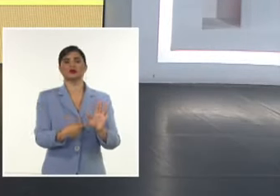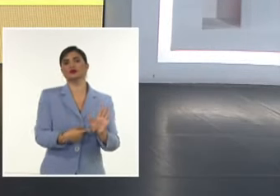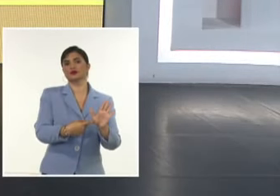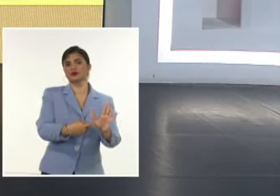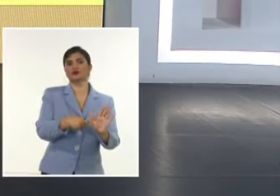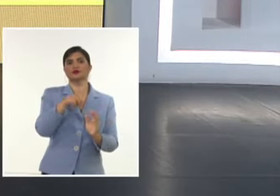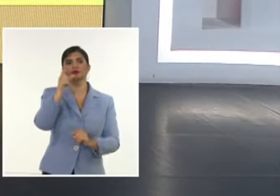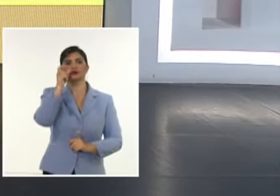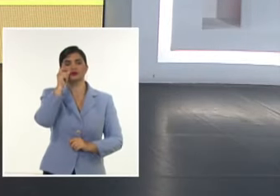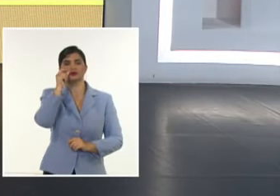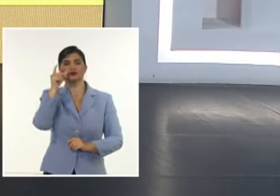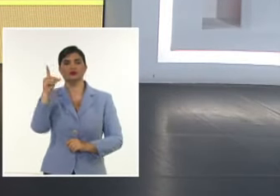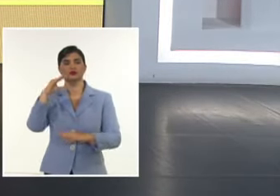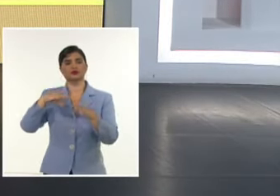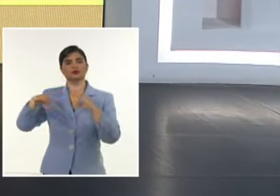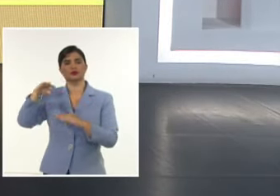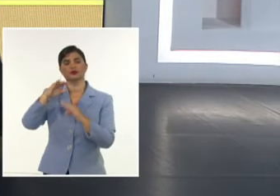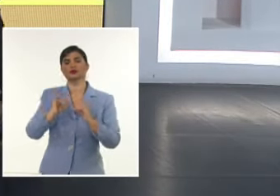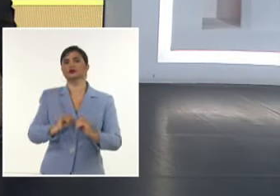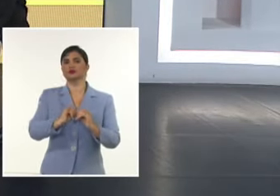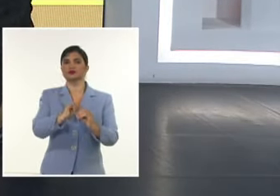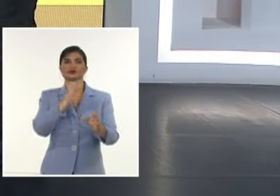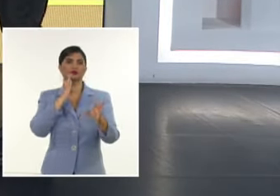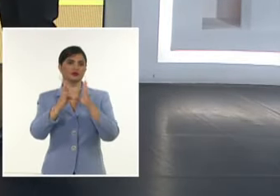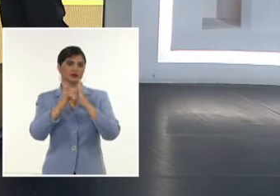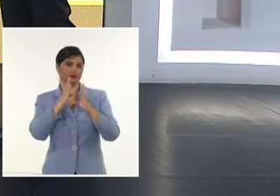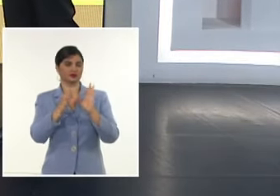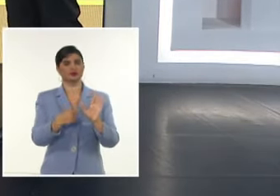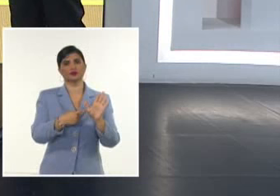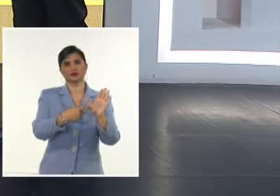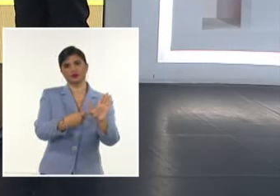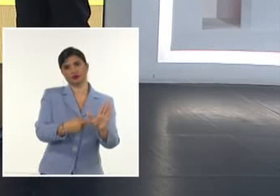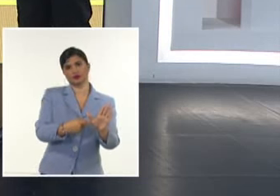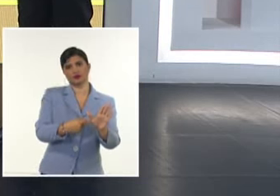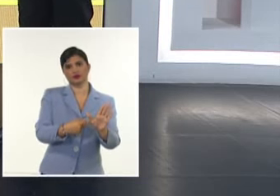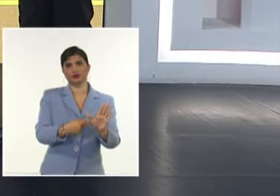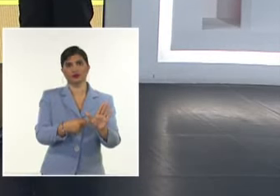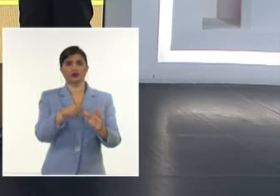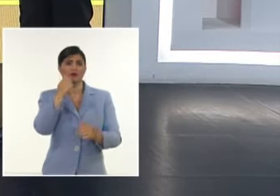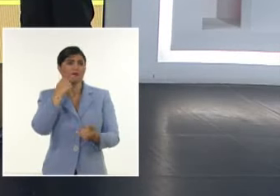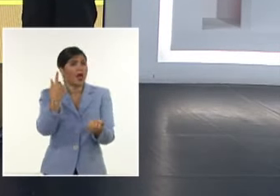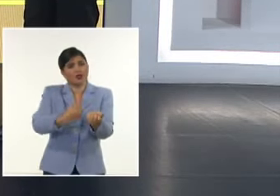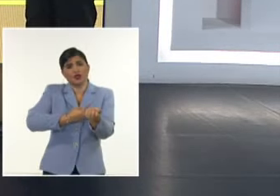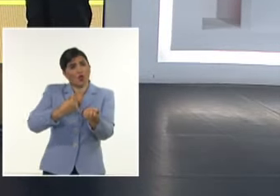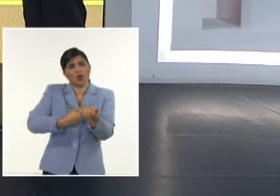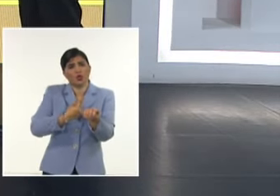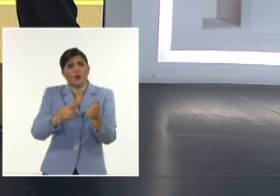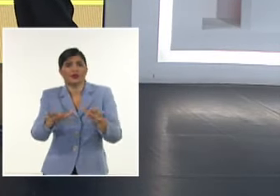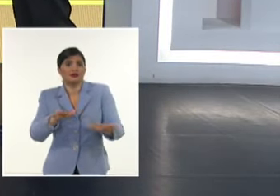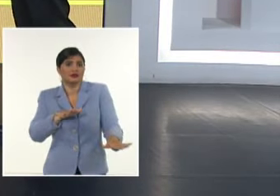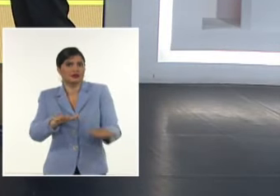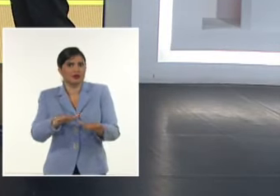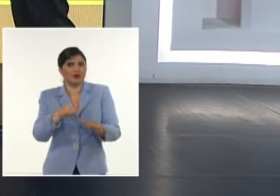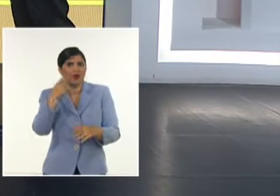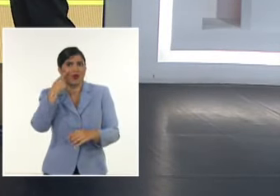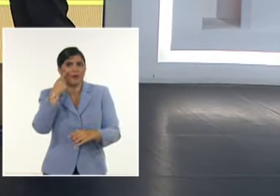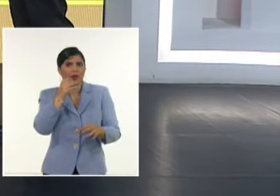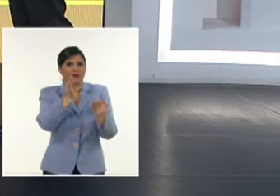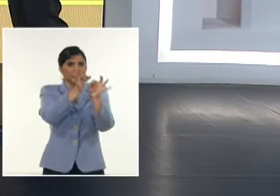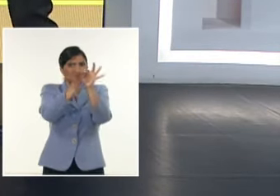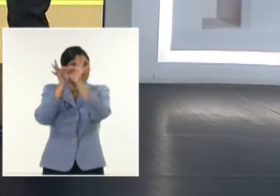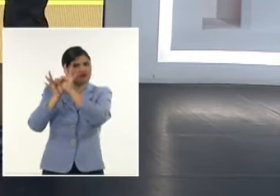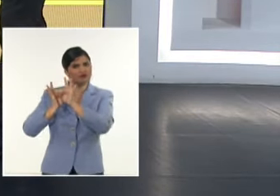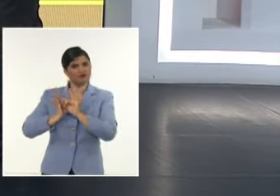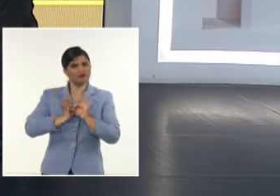En su portada de Facebook Muy polémica Este enjambre Sobre todo Un enjambre telúrico Que despertó Mucha polémica En las redes sociales